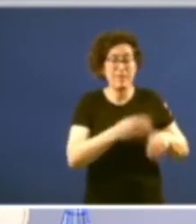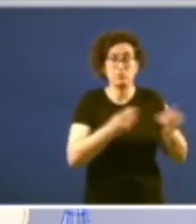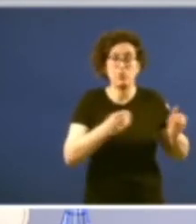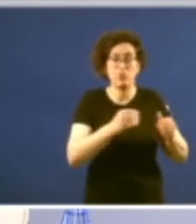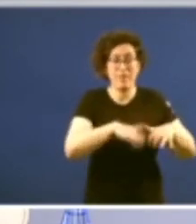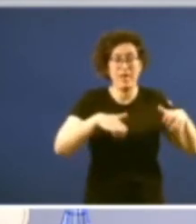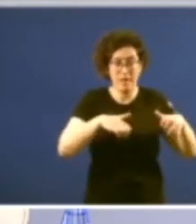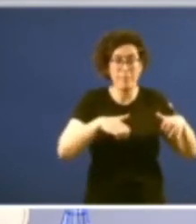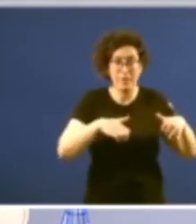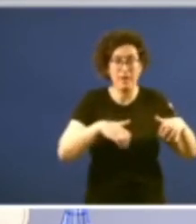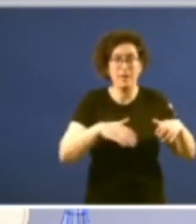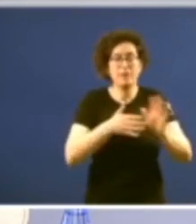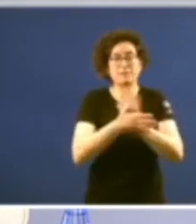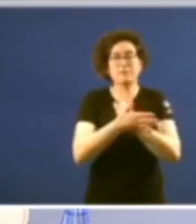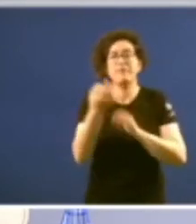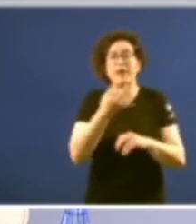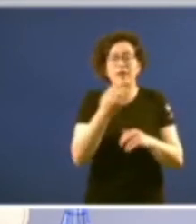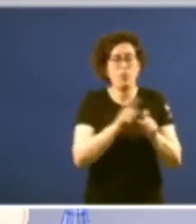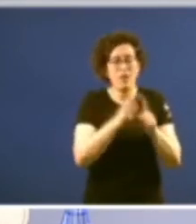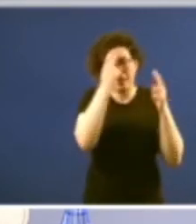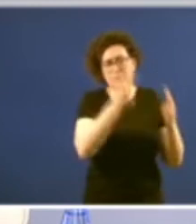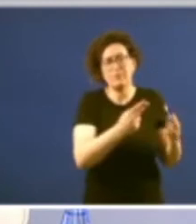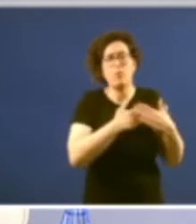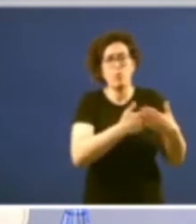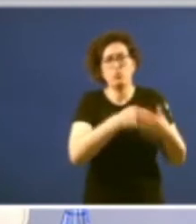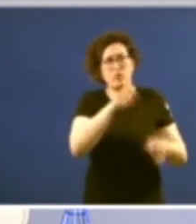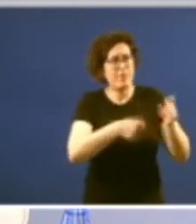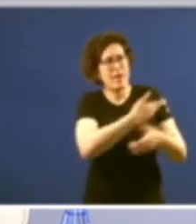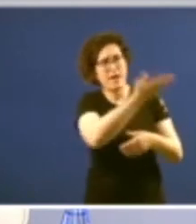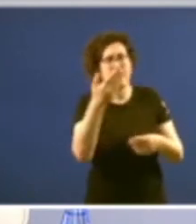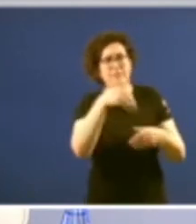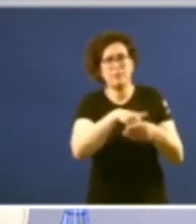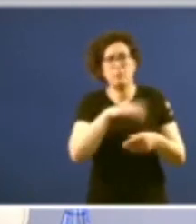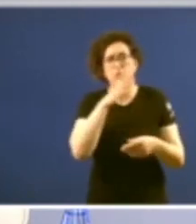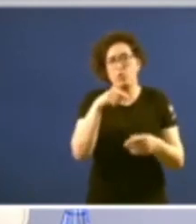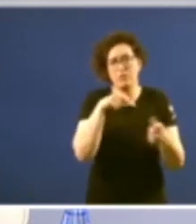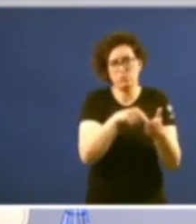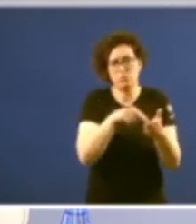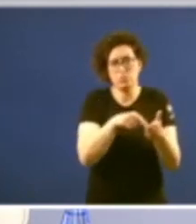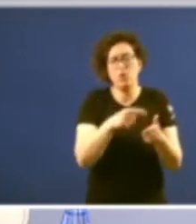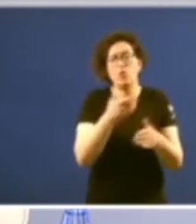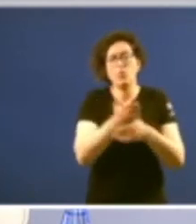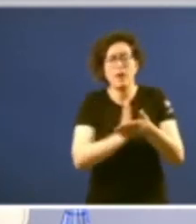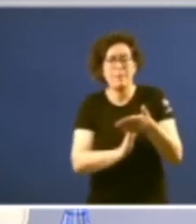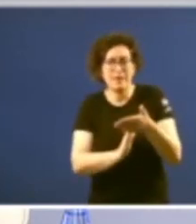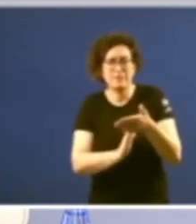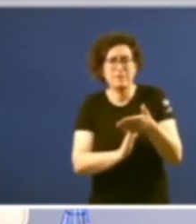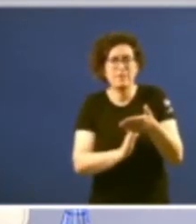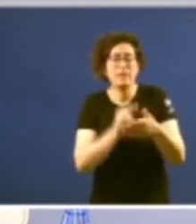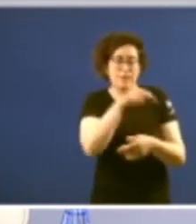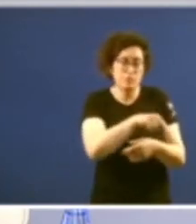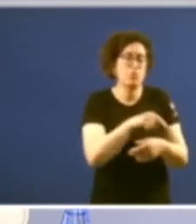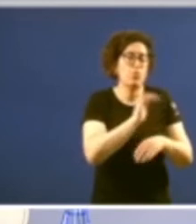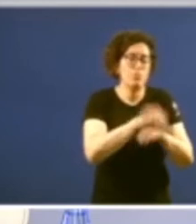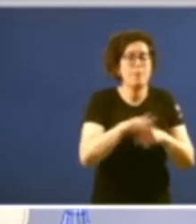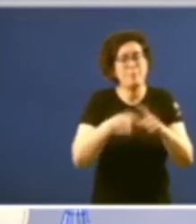que se trata de respetar a vontade popular con esta limitación por un lado e garantizar a